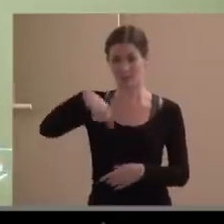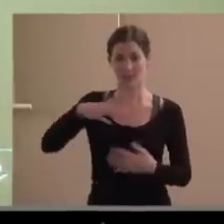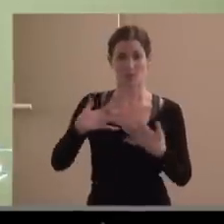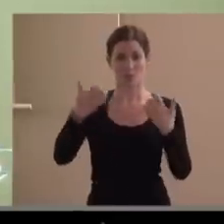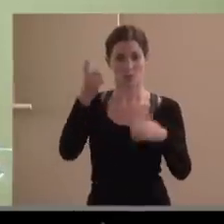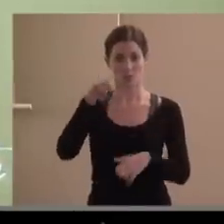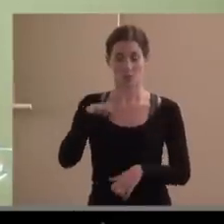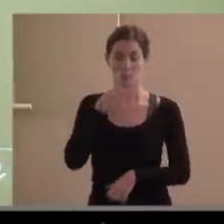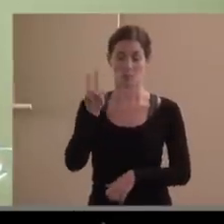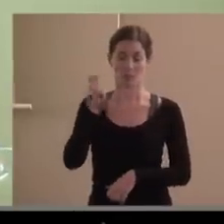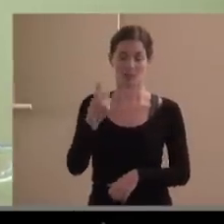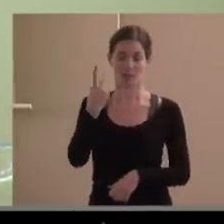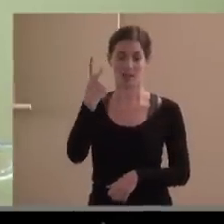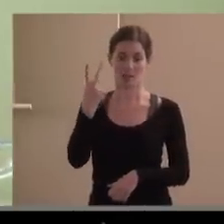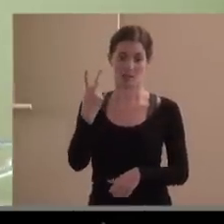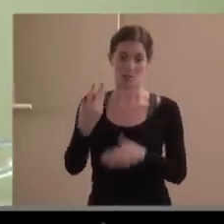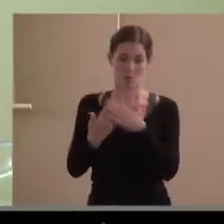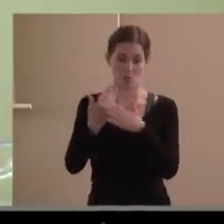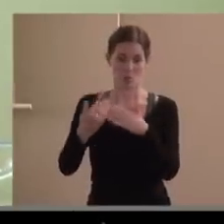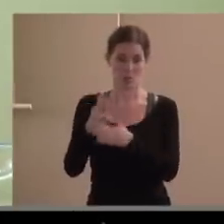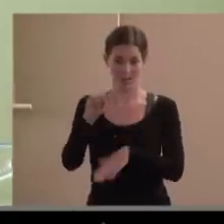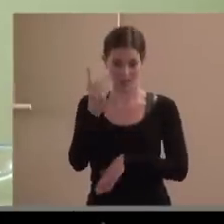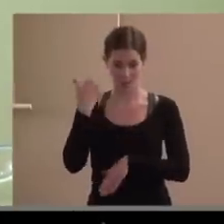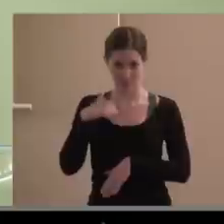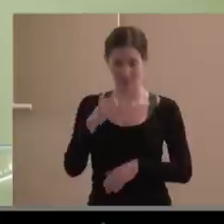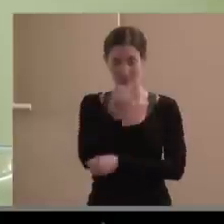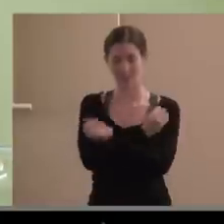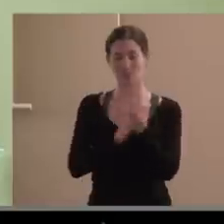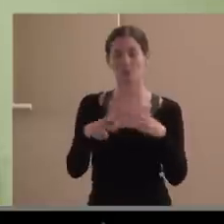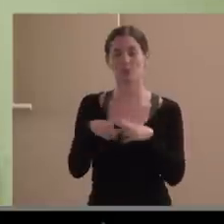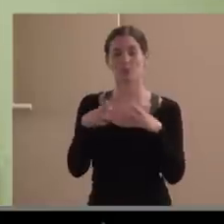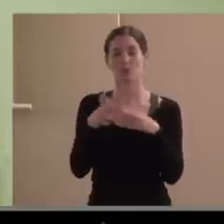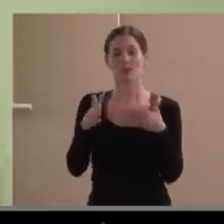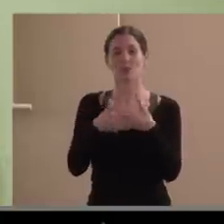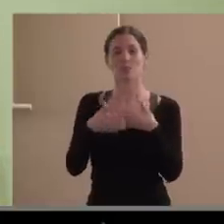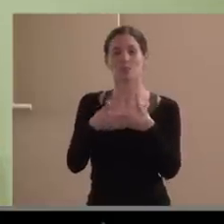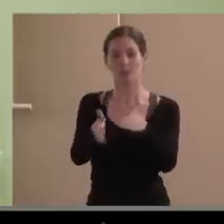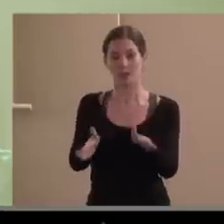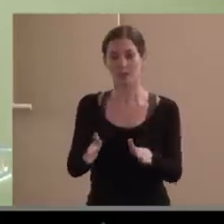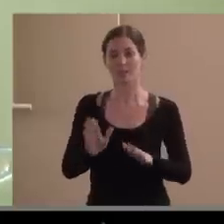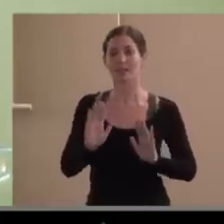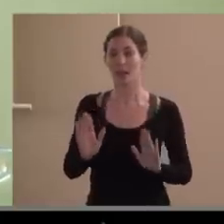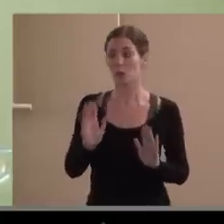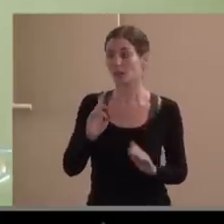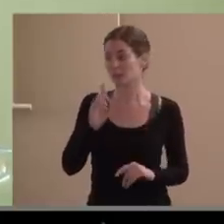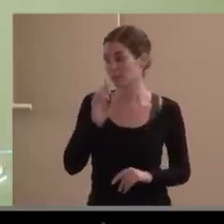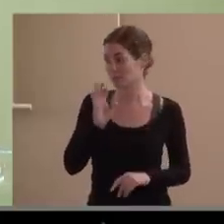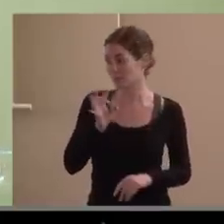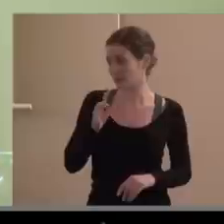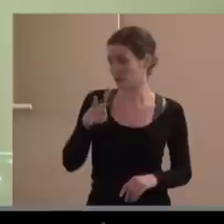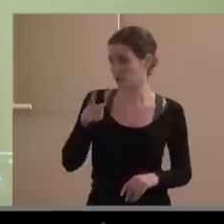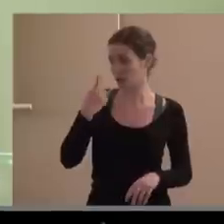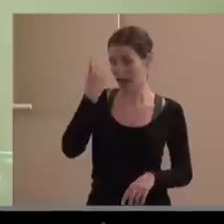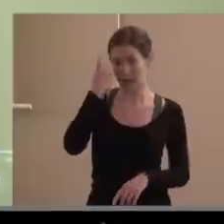esta segunda jornada de economía social de puertas abiertas aunque habéis estado prácticamente los alumnos del máster